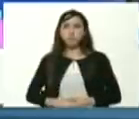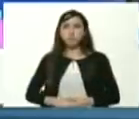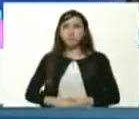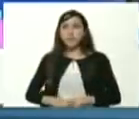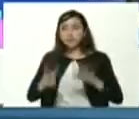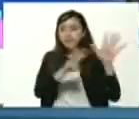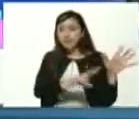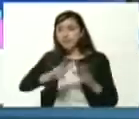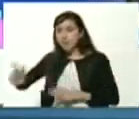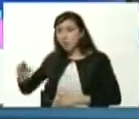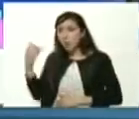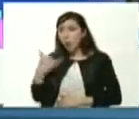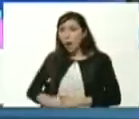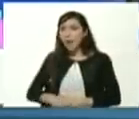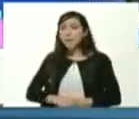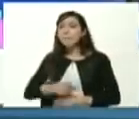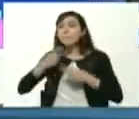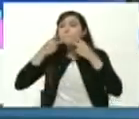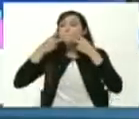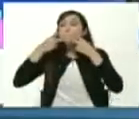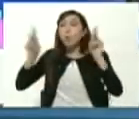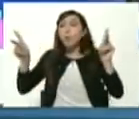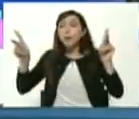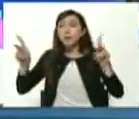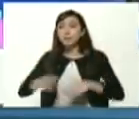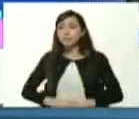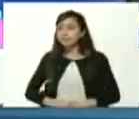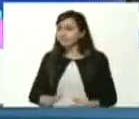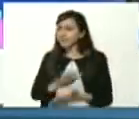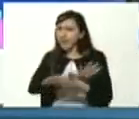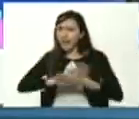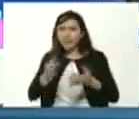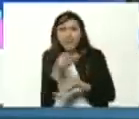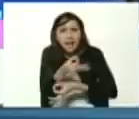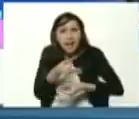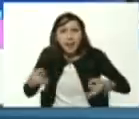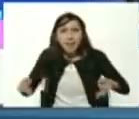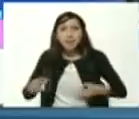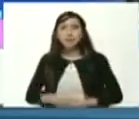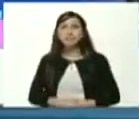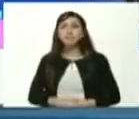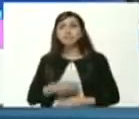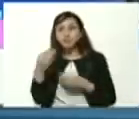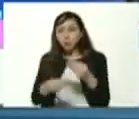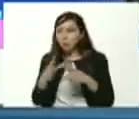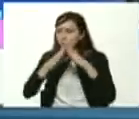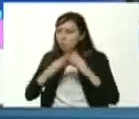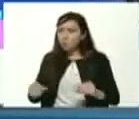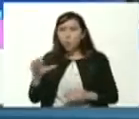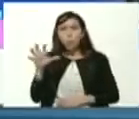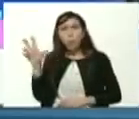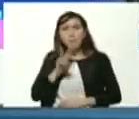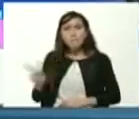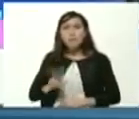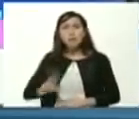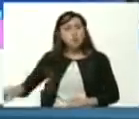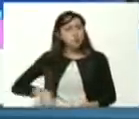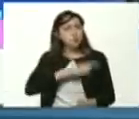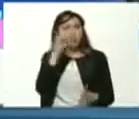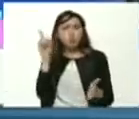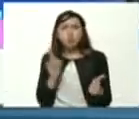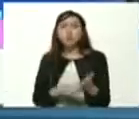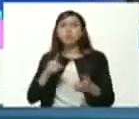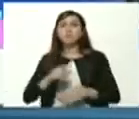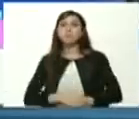72 universidades públicas gratuitas y de calidad que cubren todo el territorio nacional de punta a